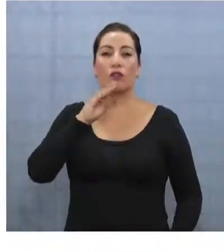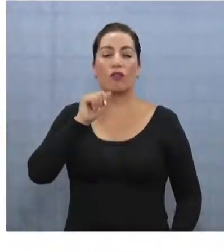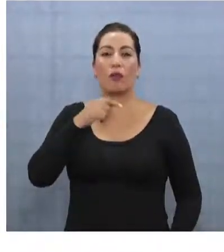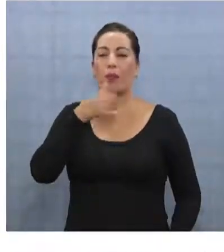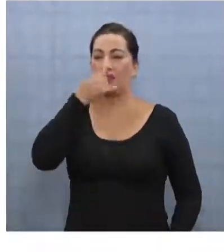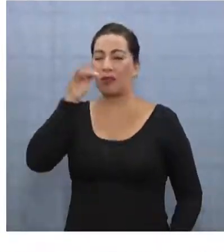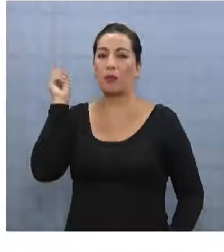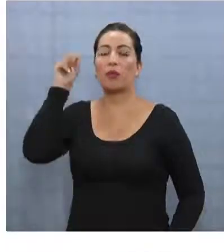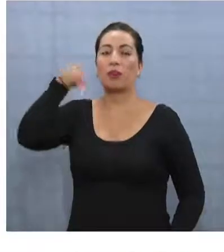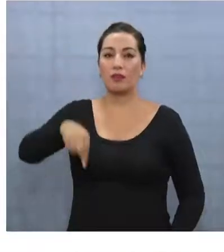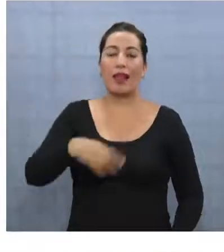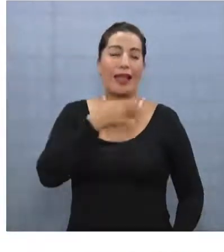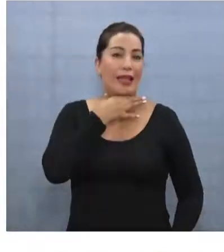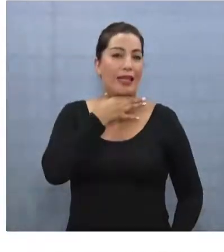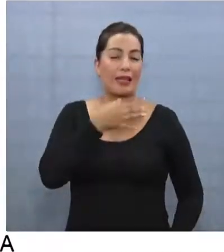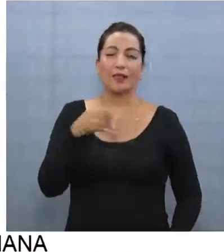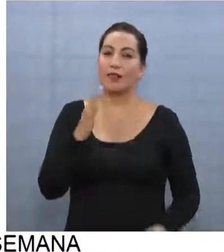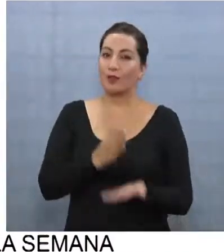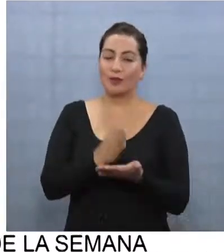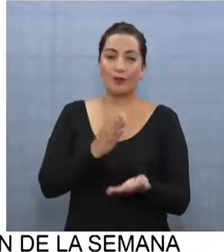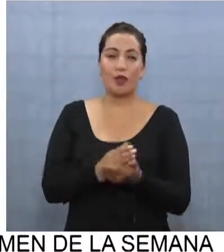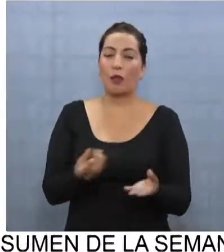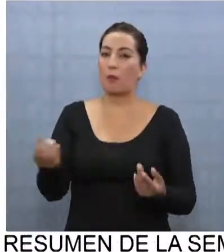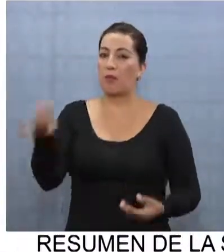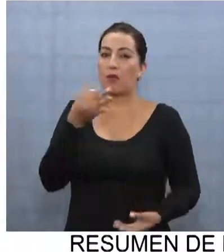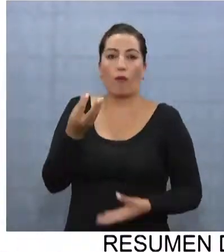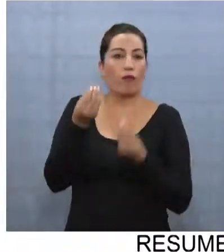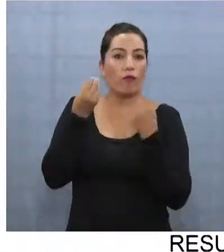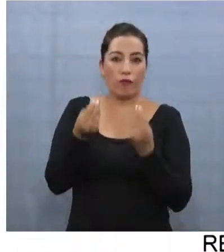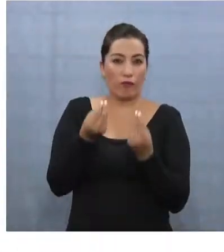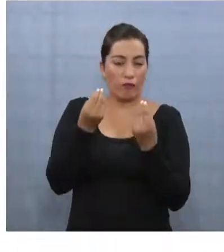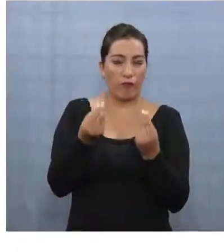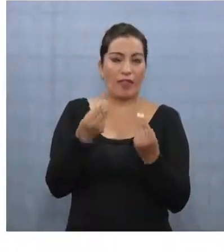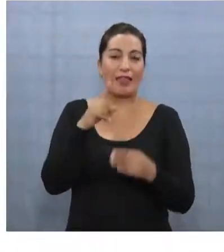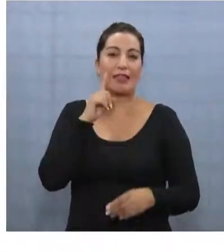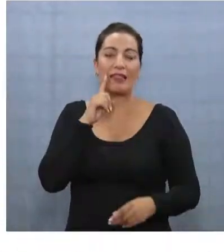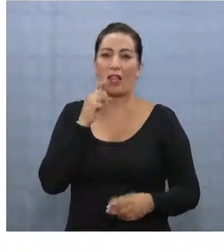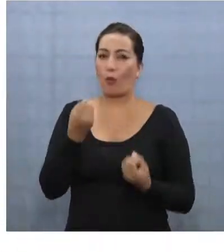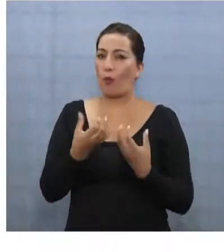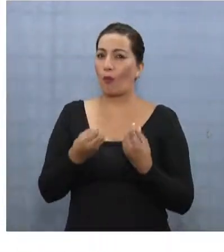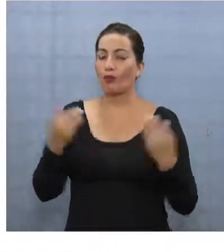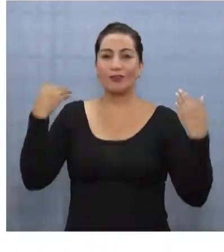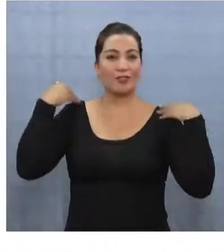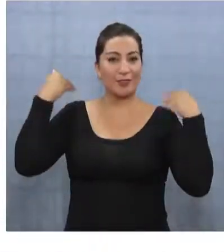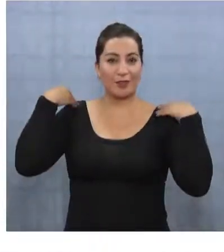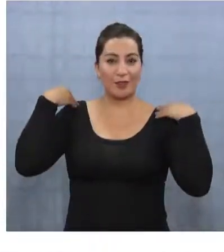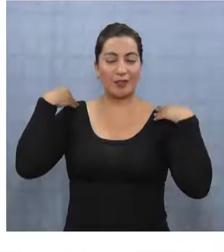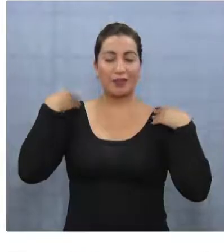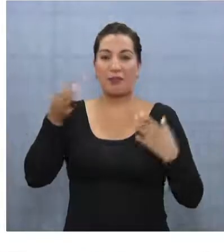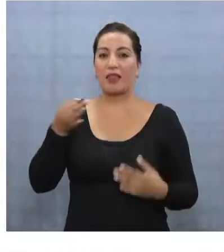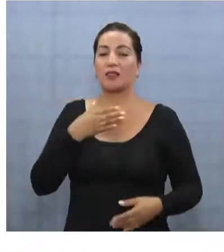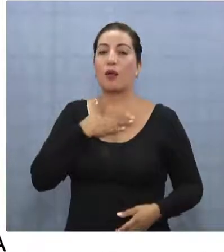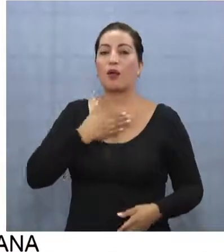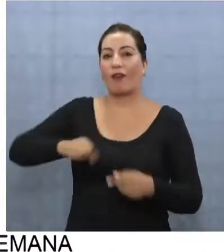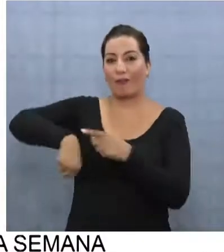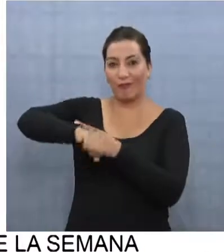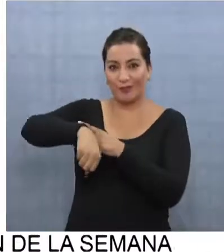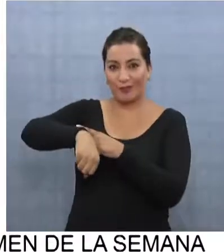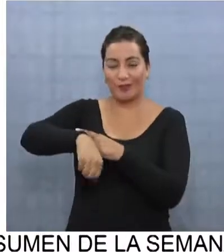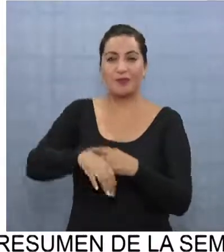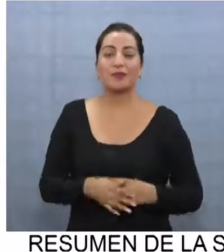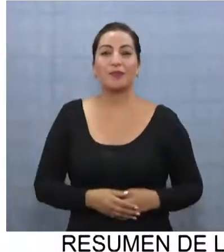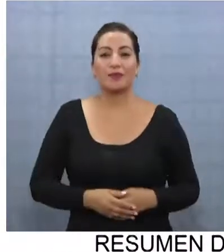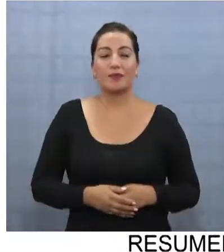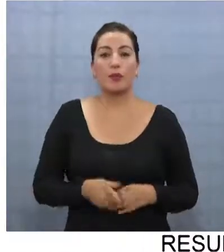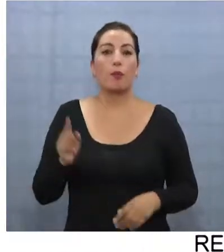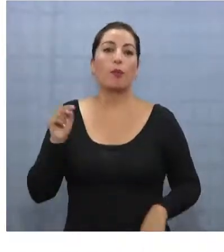que hace tiempo que quiere entrar a este colegio porque a le encanta este colegio, dice que es bueno y tiene harto deporte, entonces a le gusta el